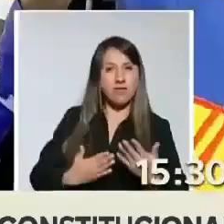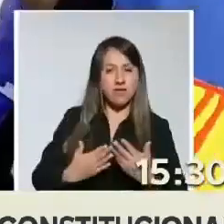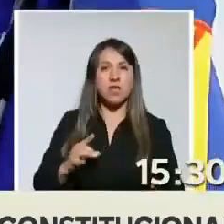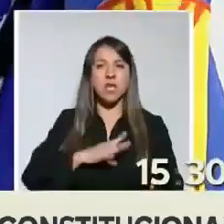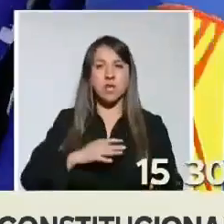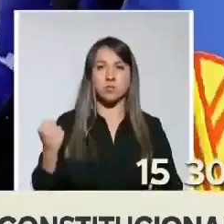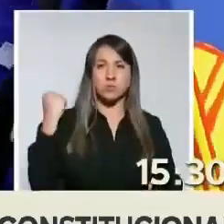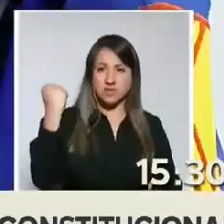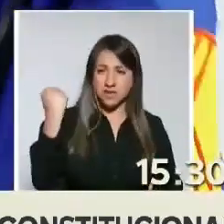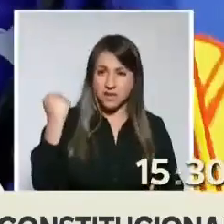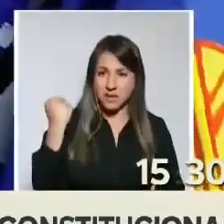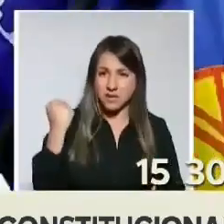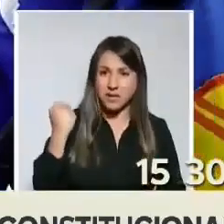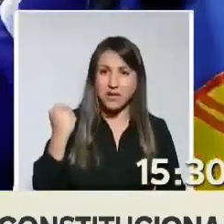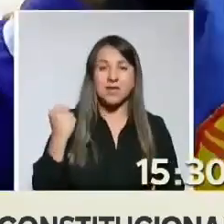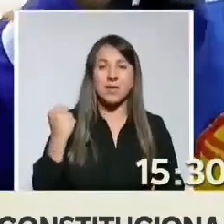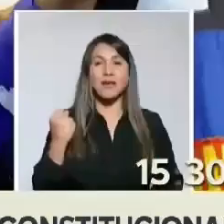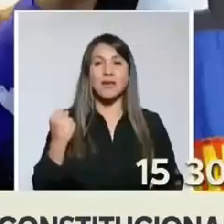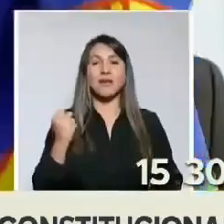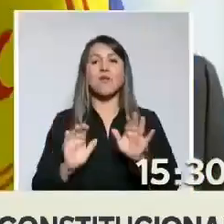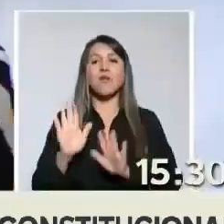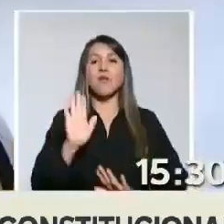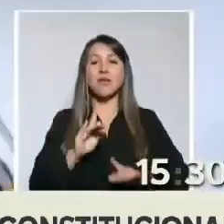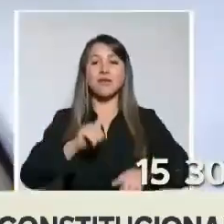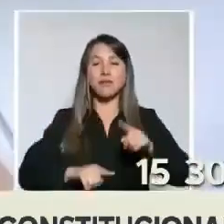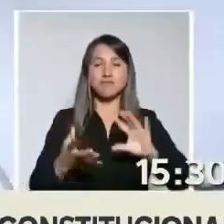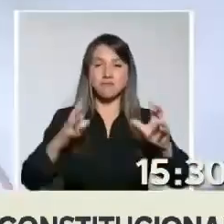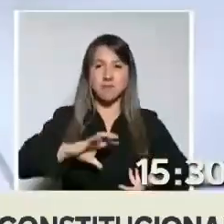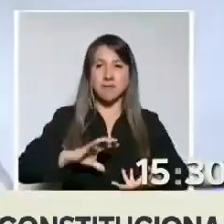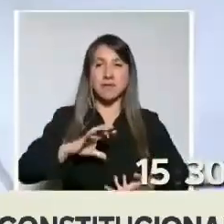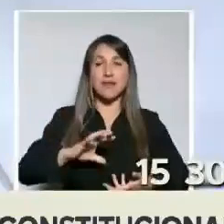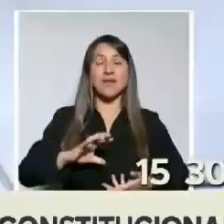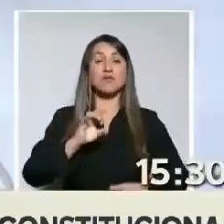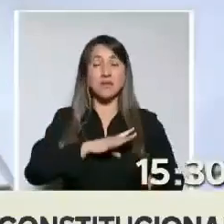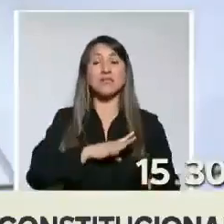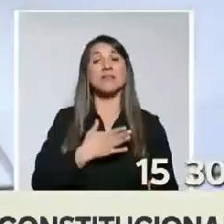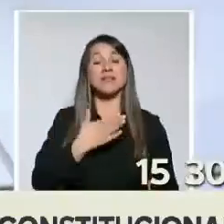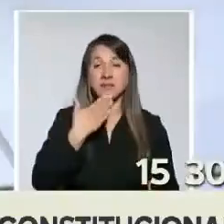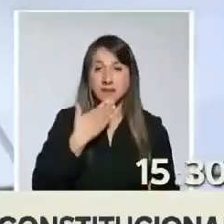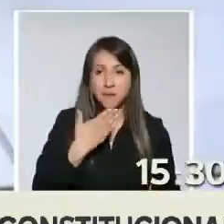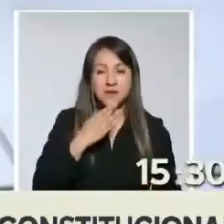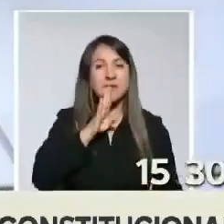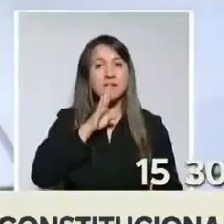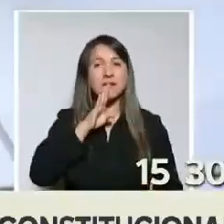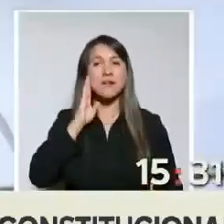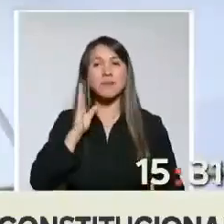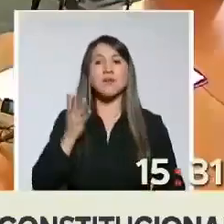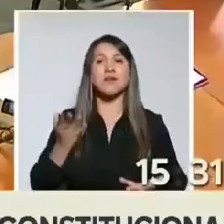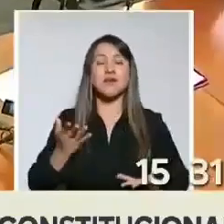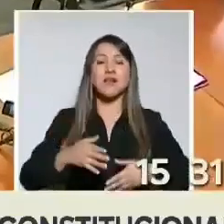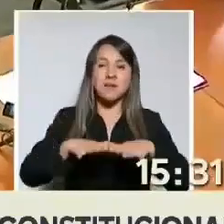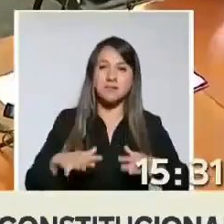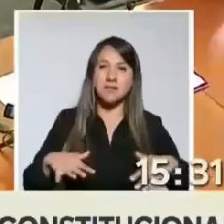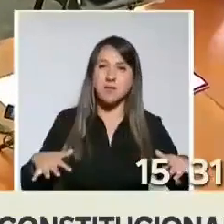con cuide la madre tierra, en un Chile que también limpie las aguas